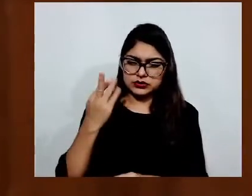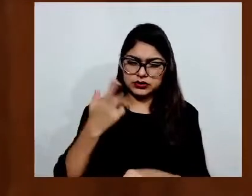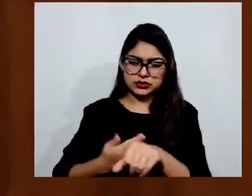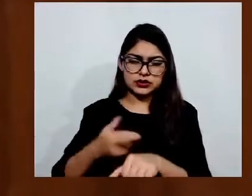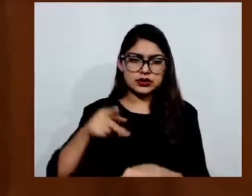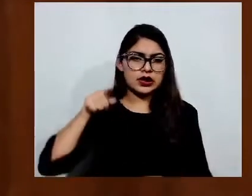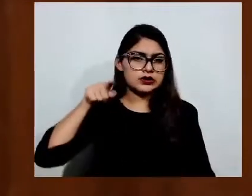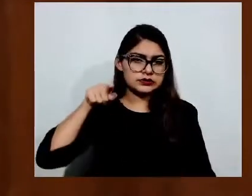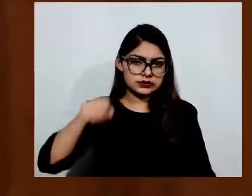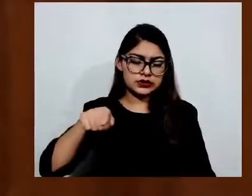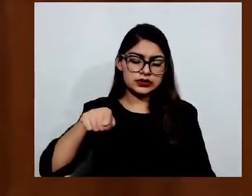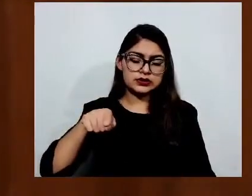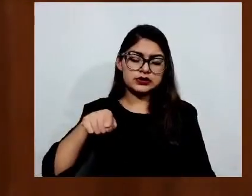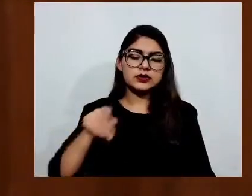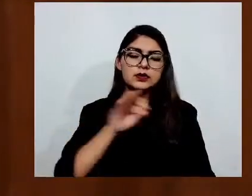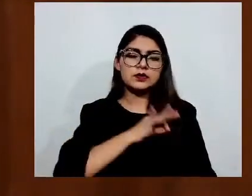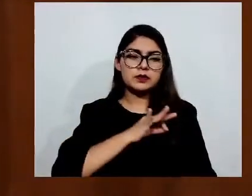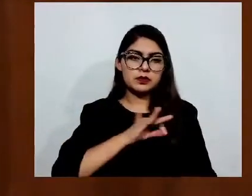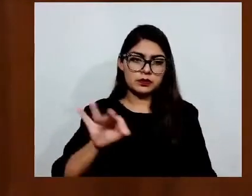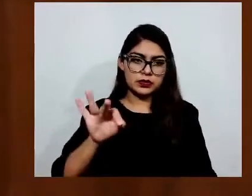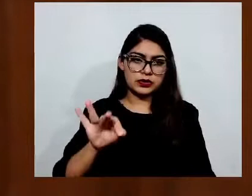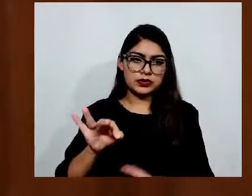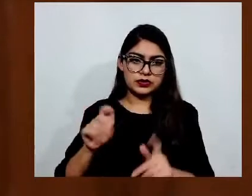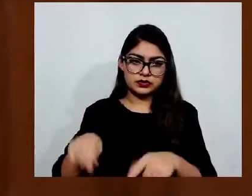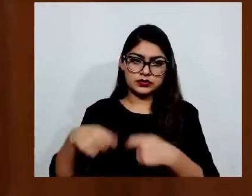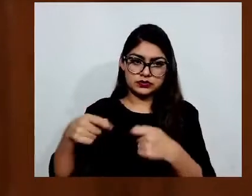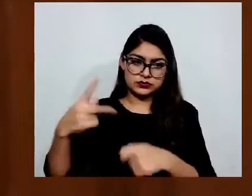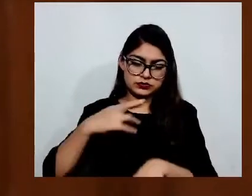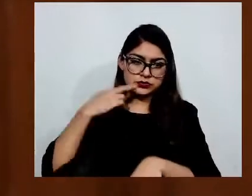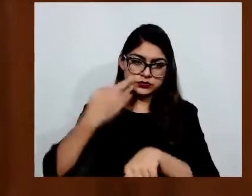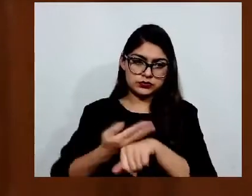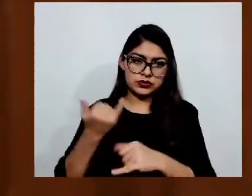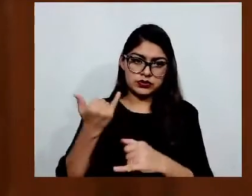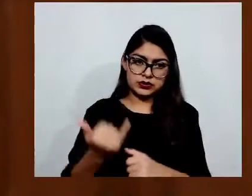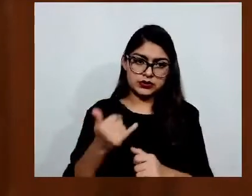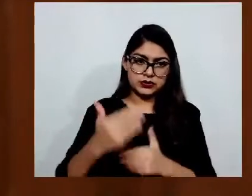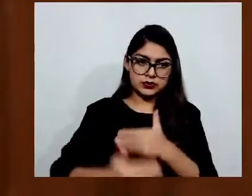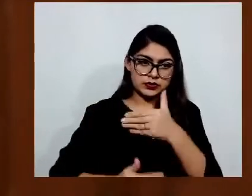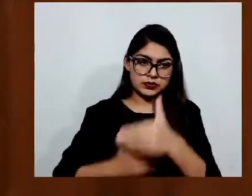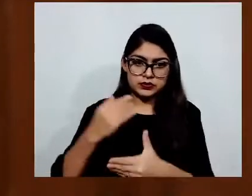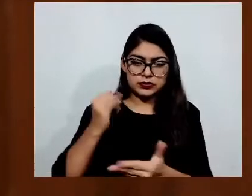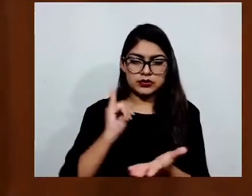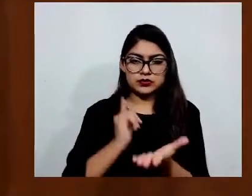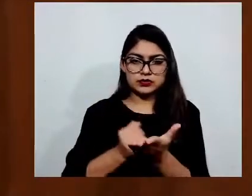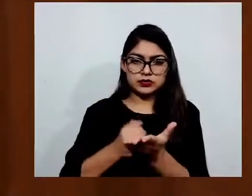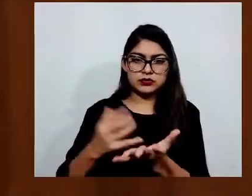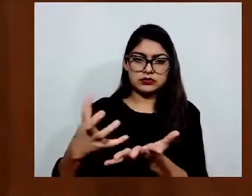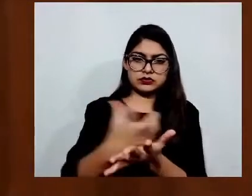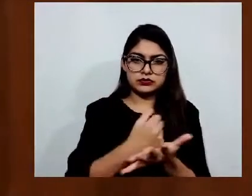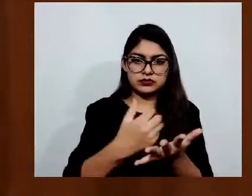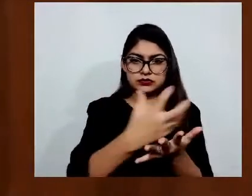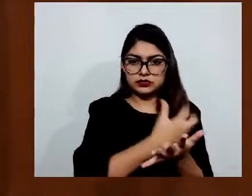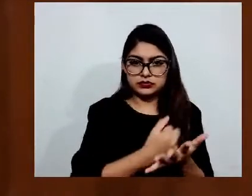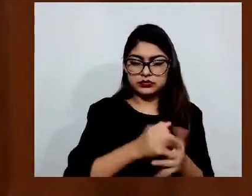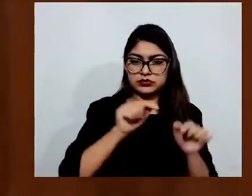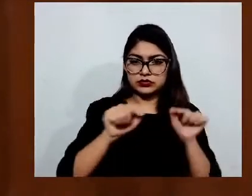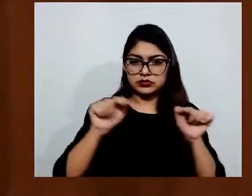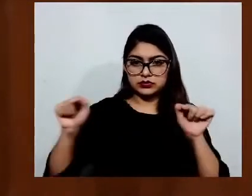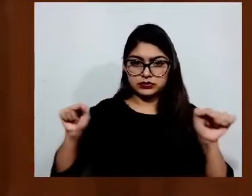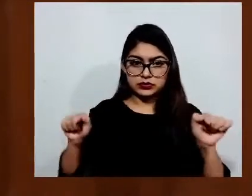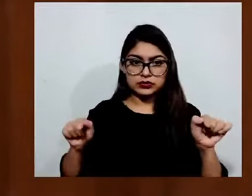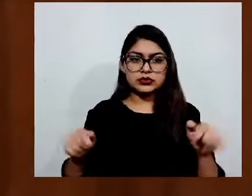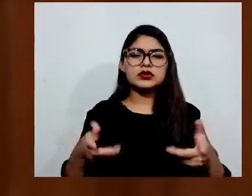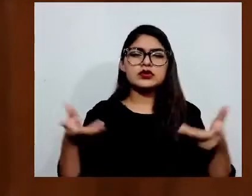por cuanto hace a los procedimientos de recaudación de las contribuciones que les corresponden, omitan utilizar